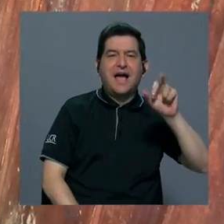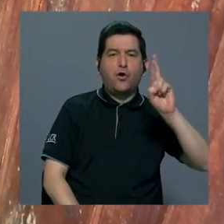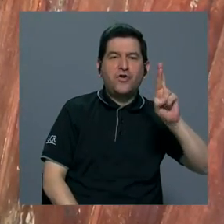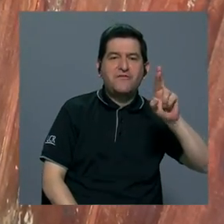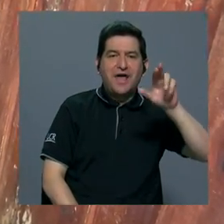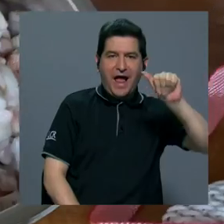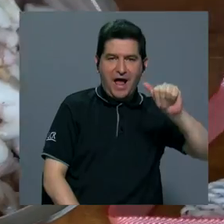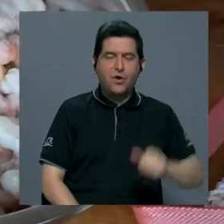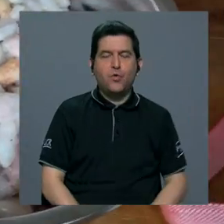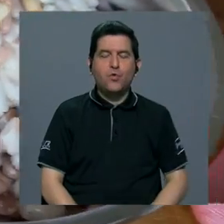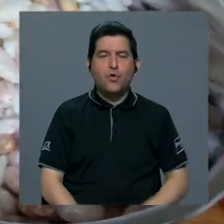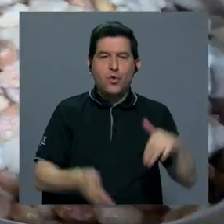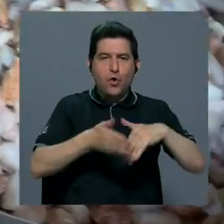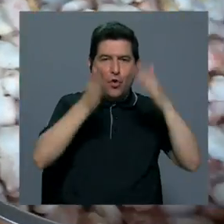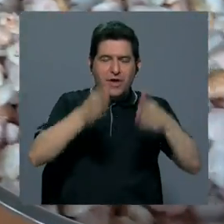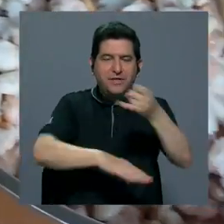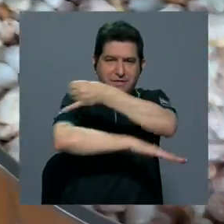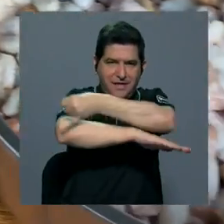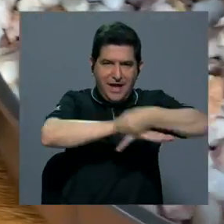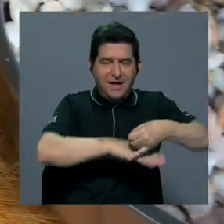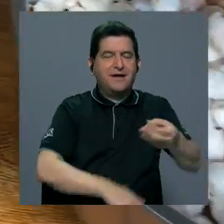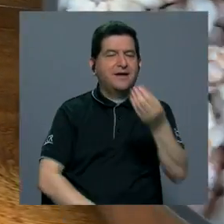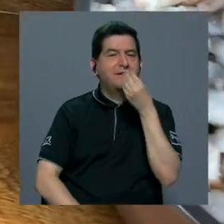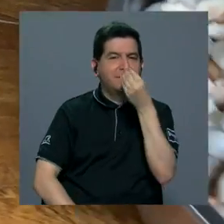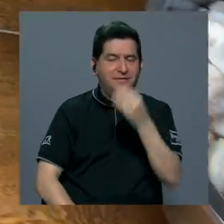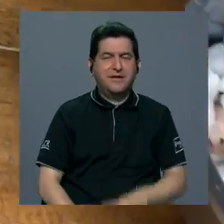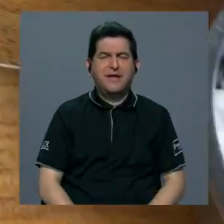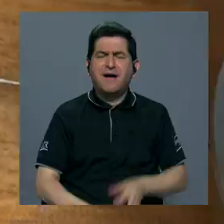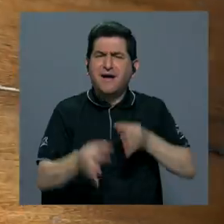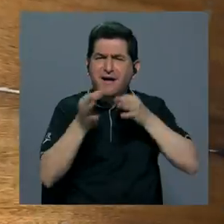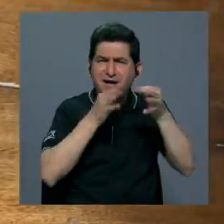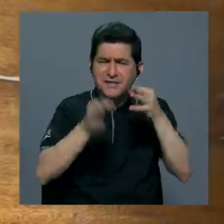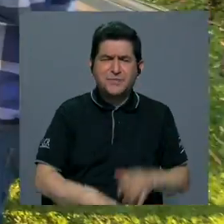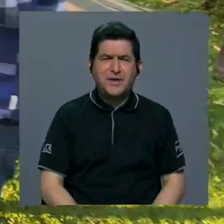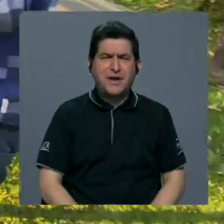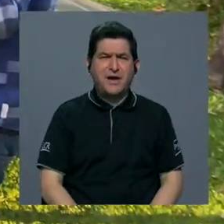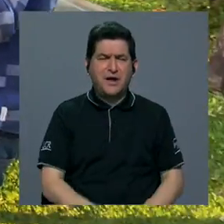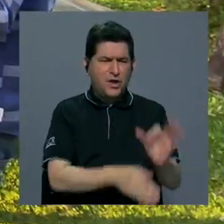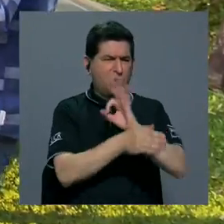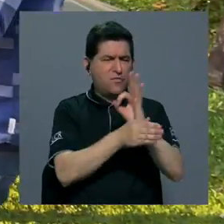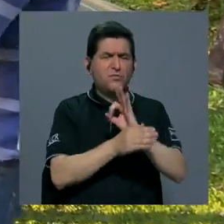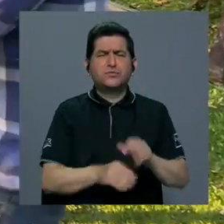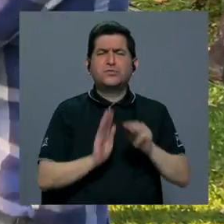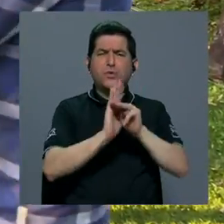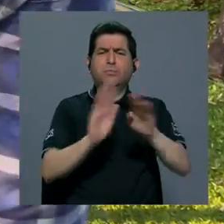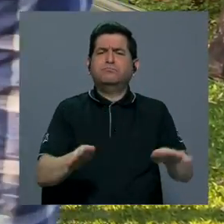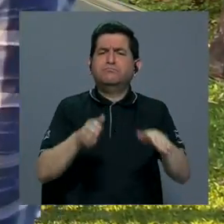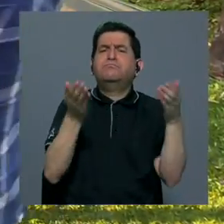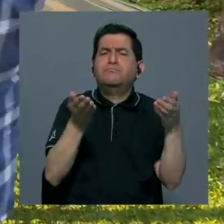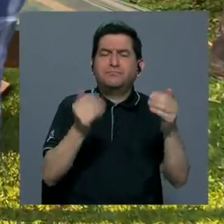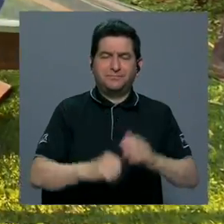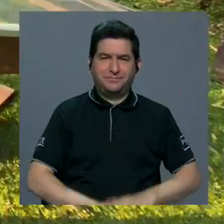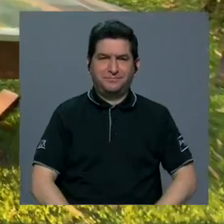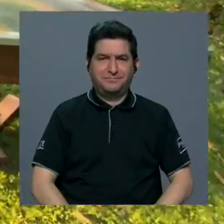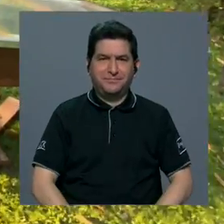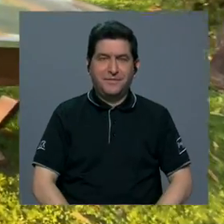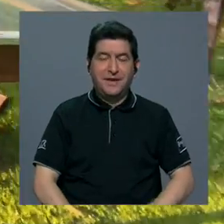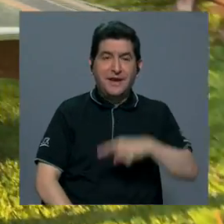Santiago Rivera Angulo, estudiante de Ingeniería de Alimentos, explicó cómo funciona este prototipo.